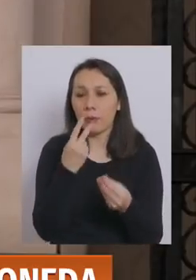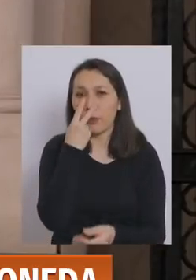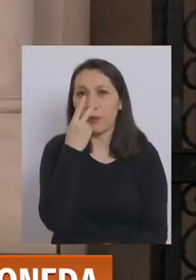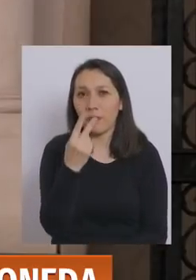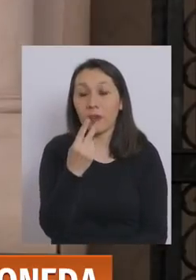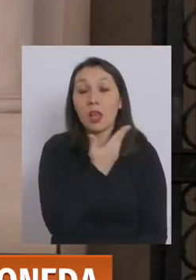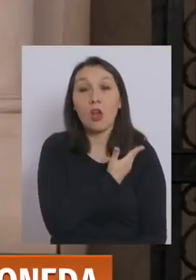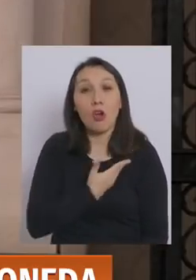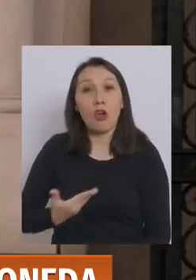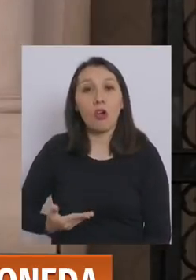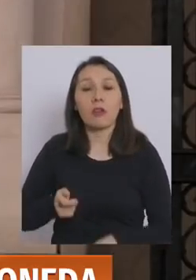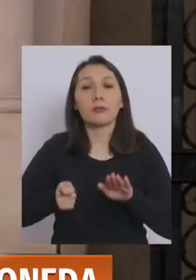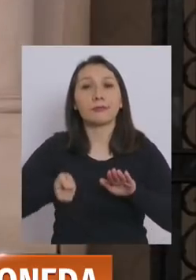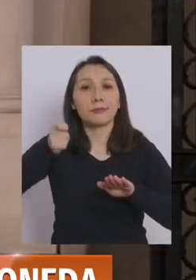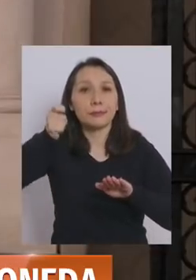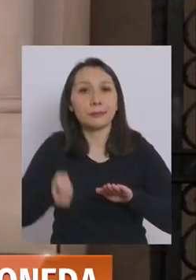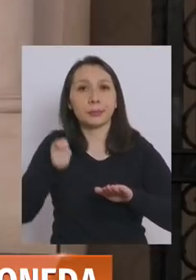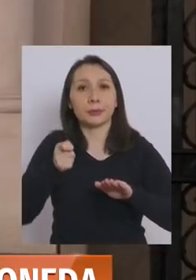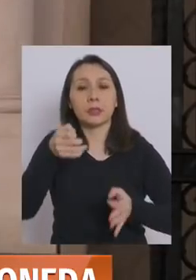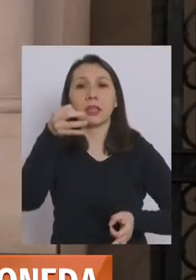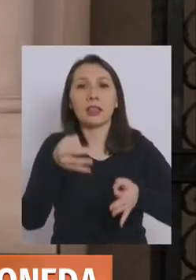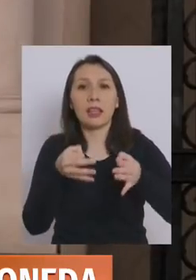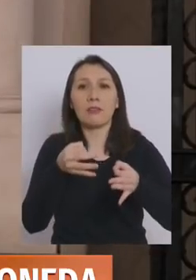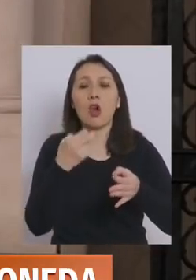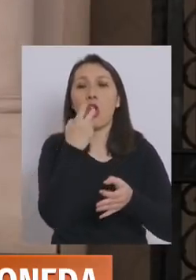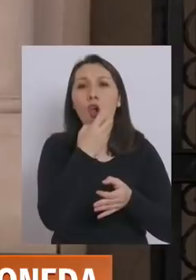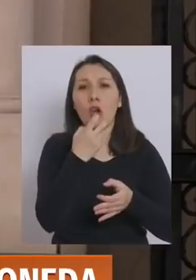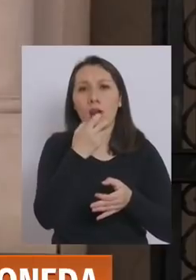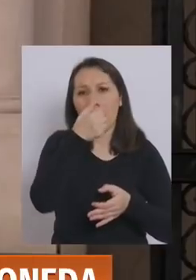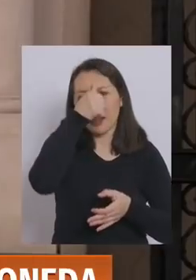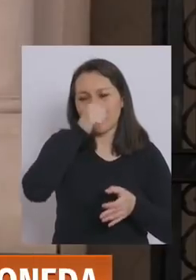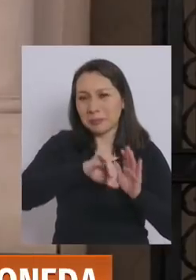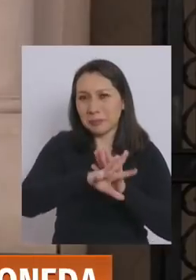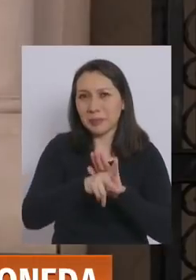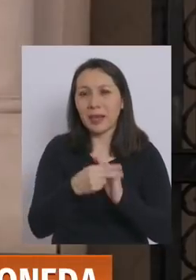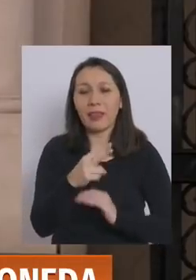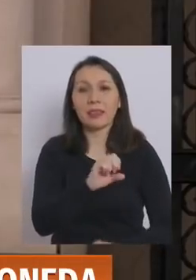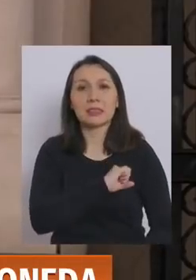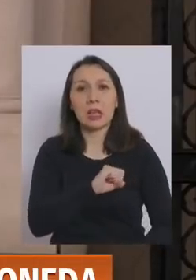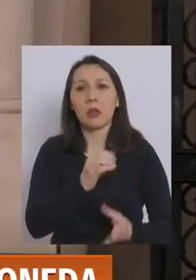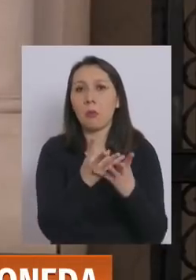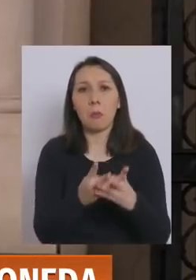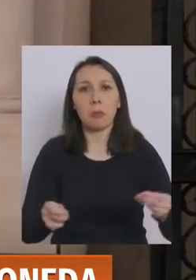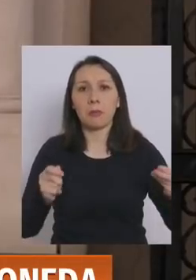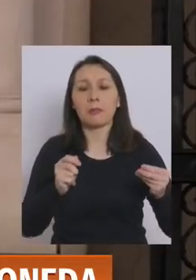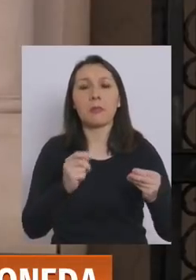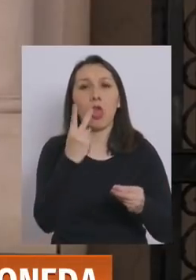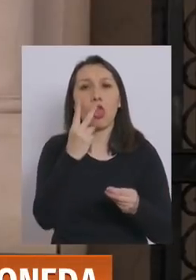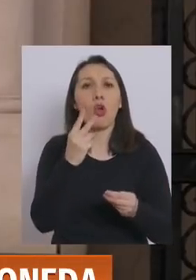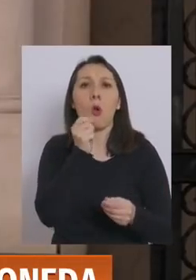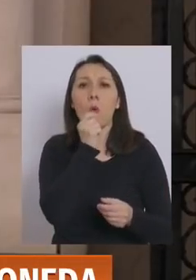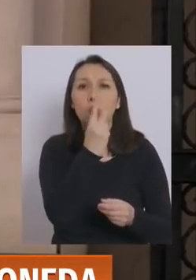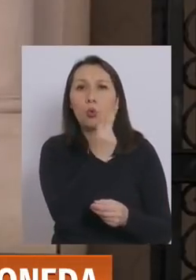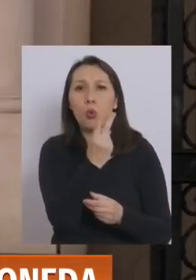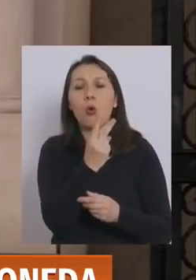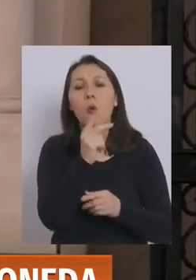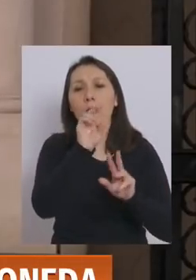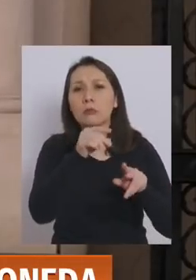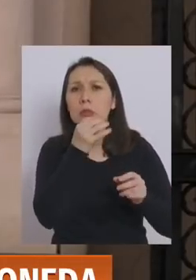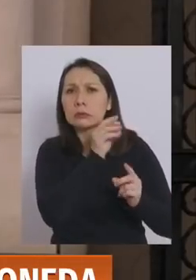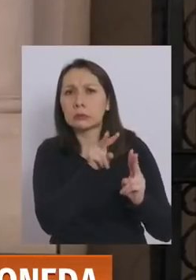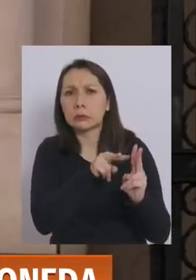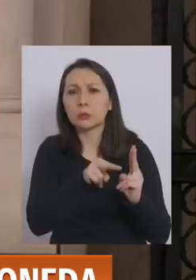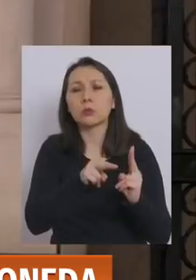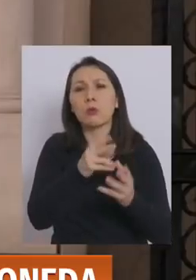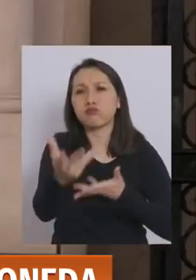el Gobierno este fallo del Tribunal Oral Penal de Santiago que absolvió a los dos acusados de quemar el Metro